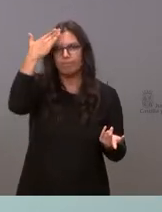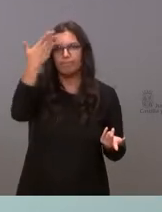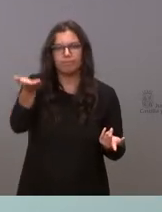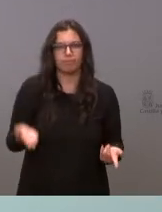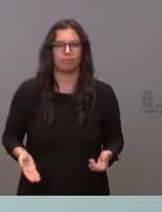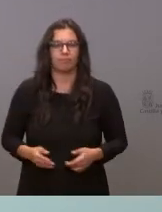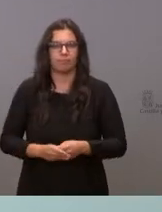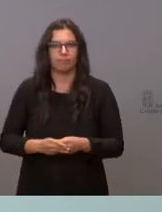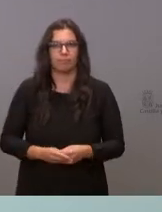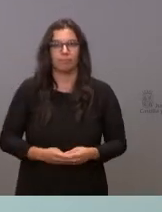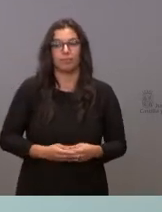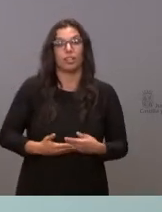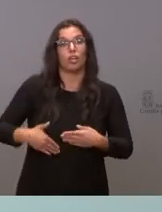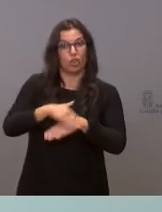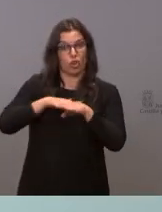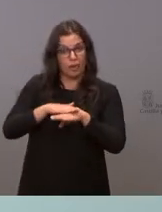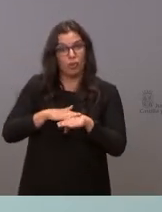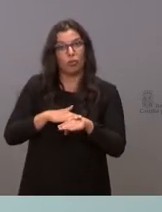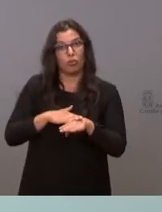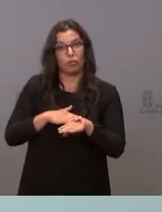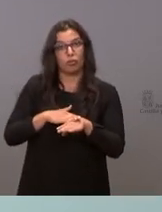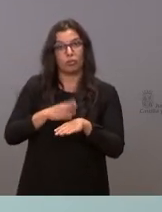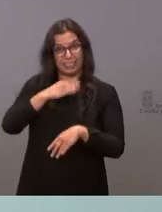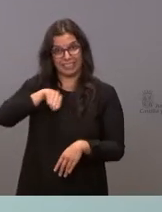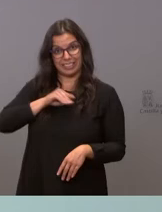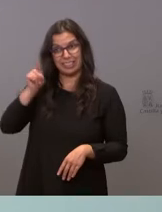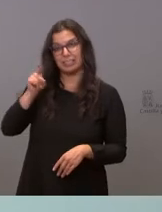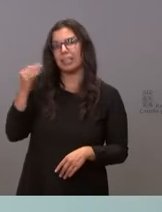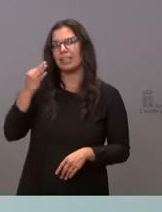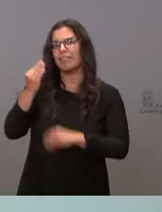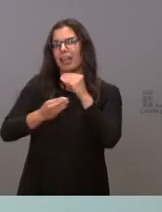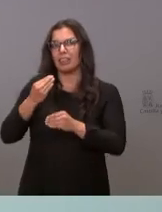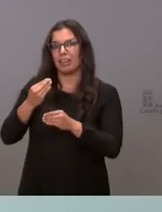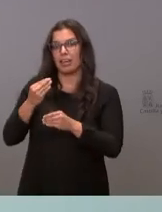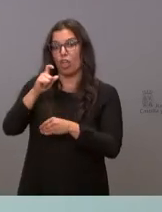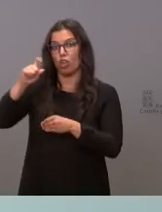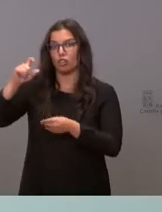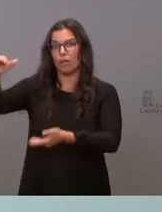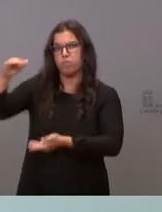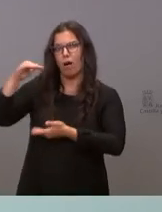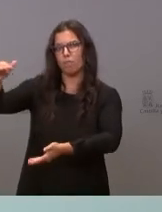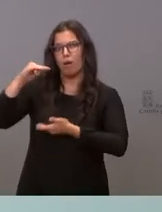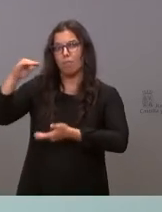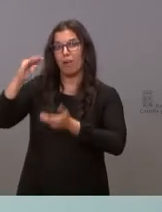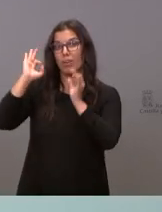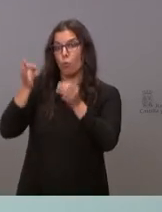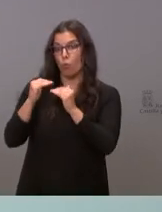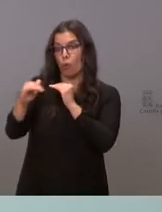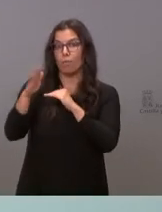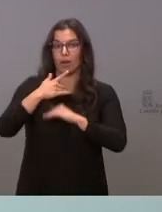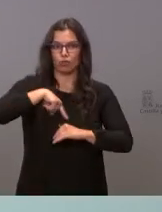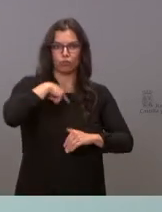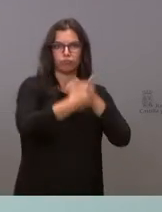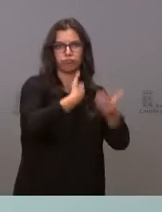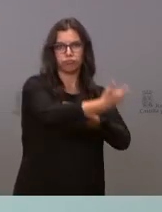Lo que tiene que hacer el gobierno es mantener el ritmo para que nosotros podamos mantener el ritmo de vacunación.